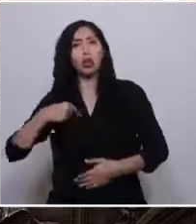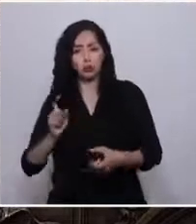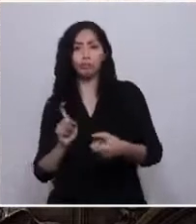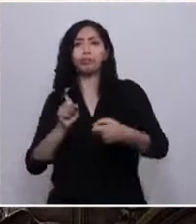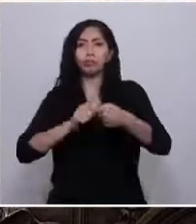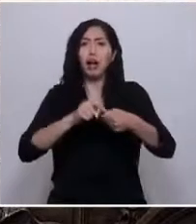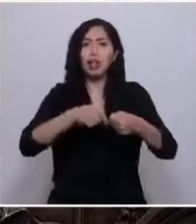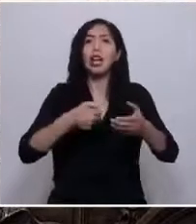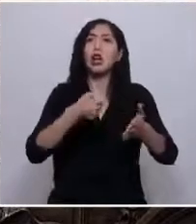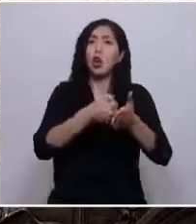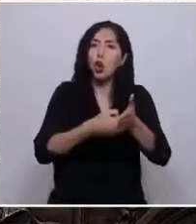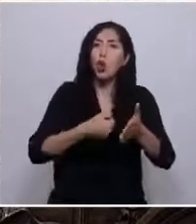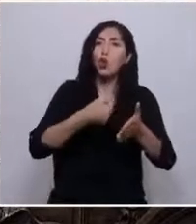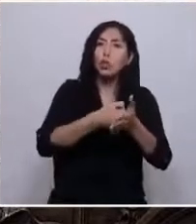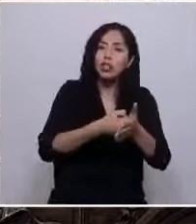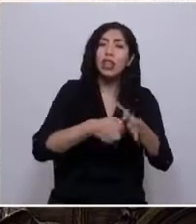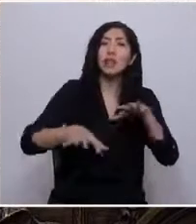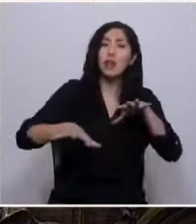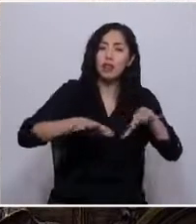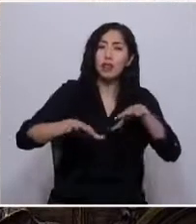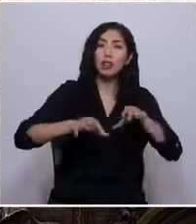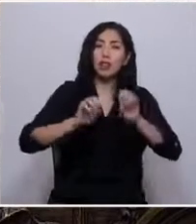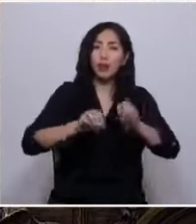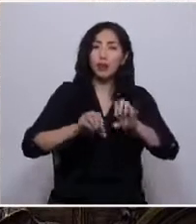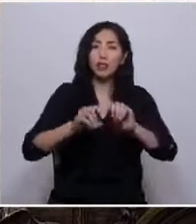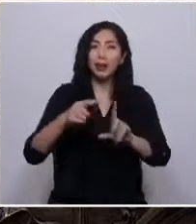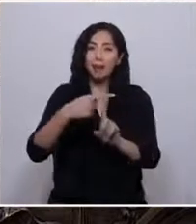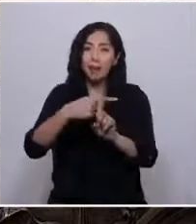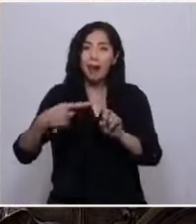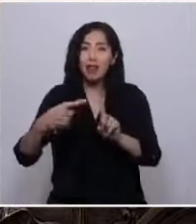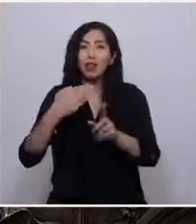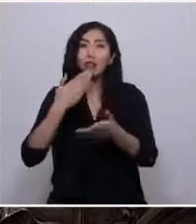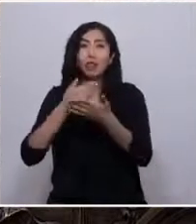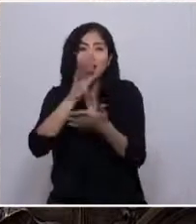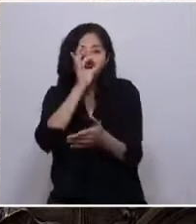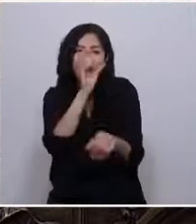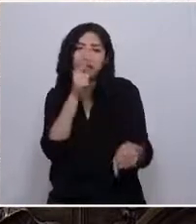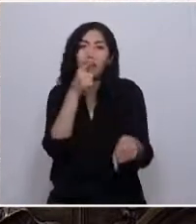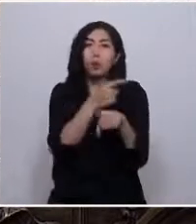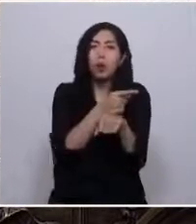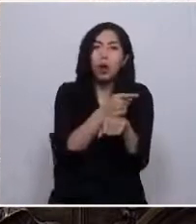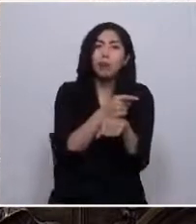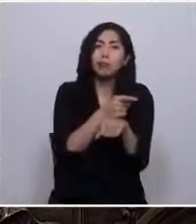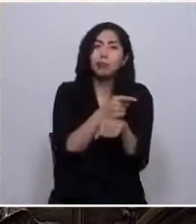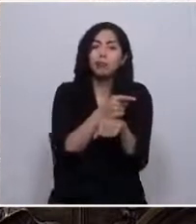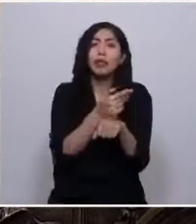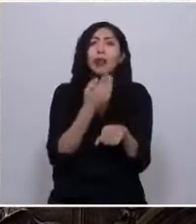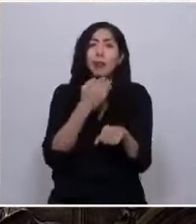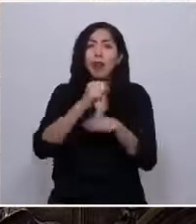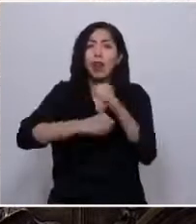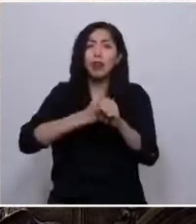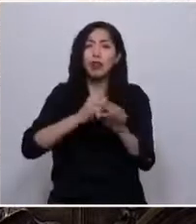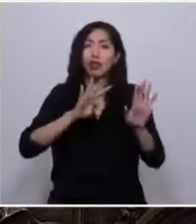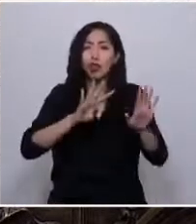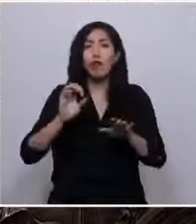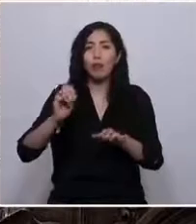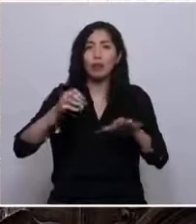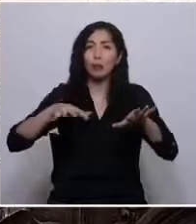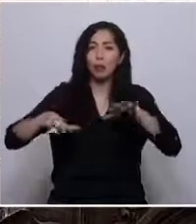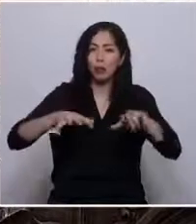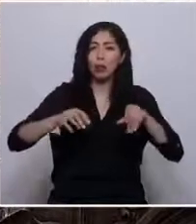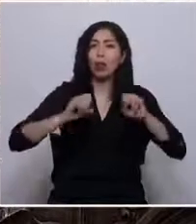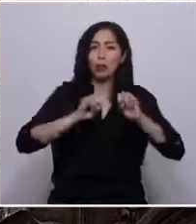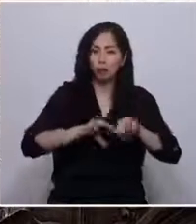luchas desde el movimiento secundario de fines de la dictadura, desde la reconstrucción del movimiento estudiantil en los 90 y la reorganización